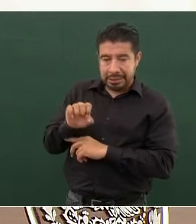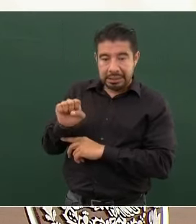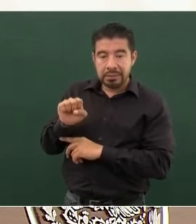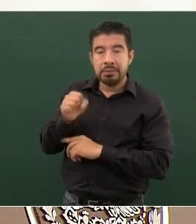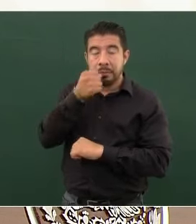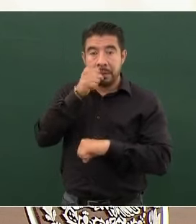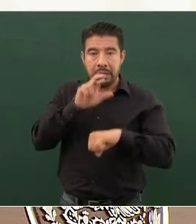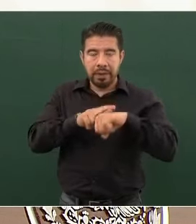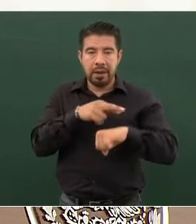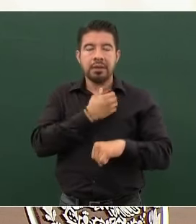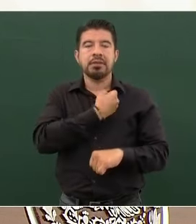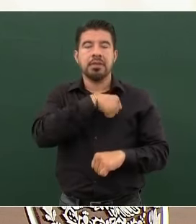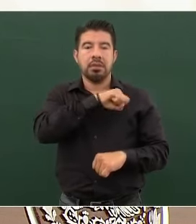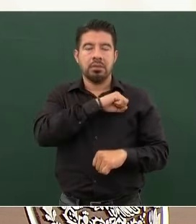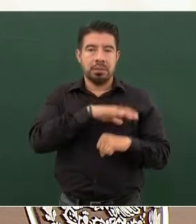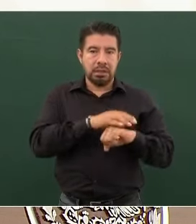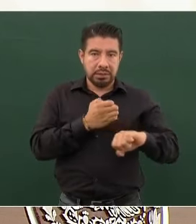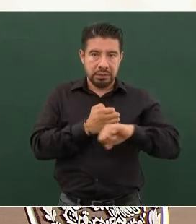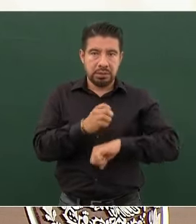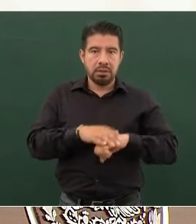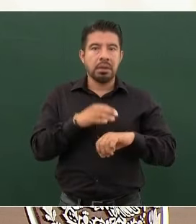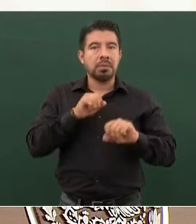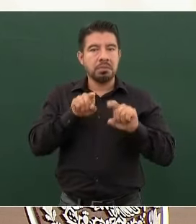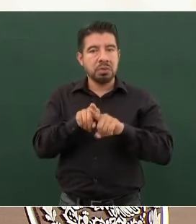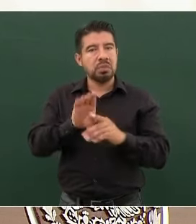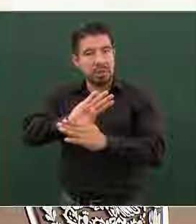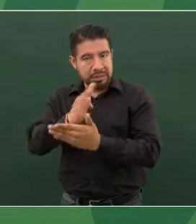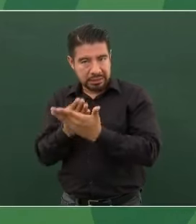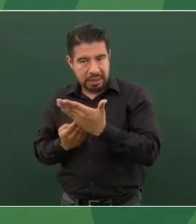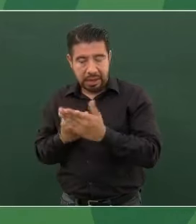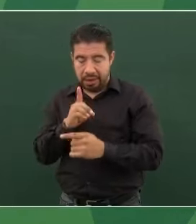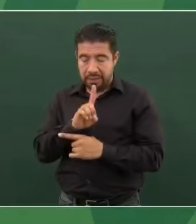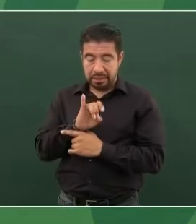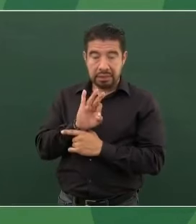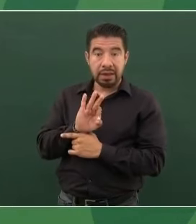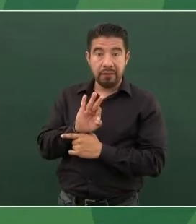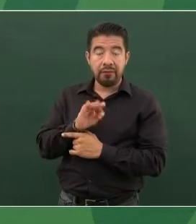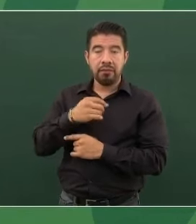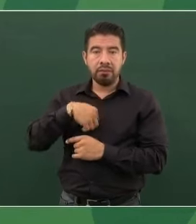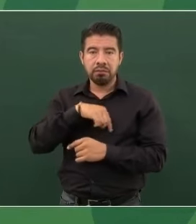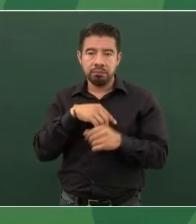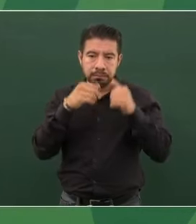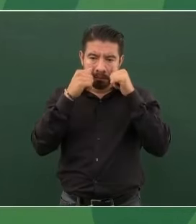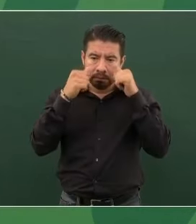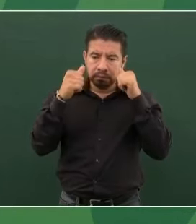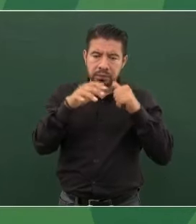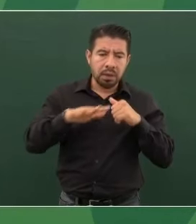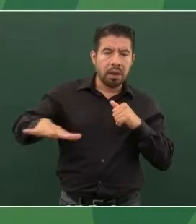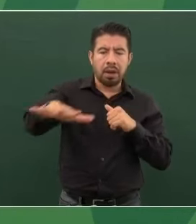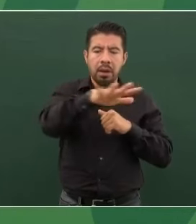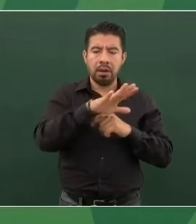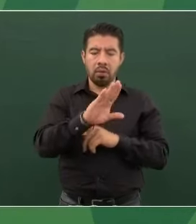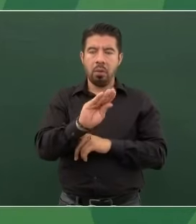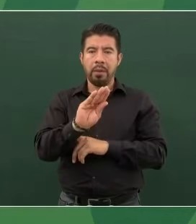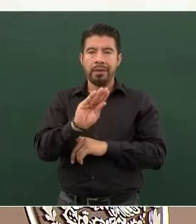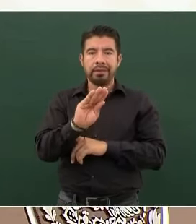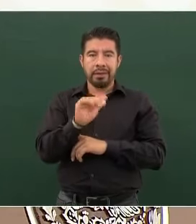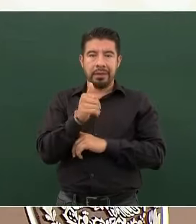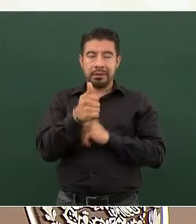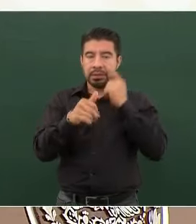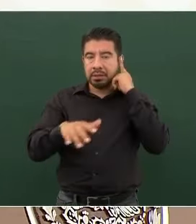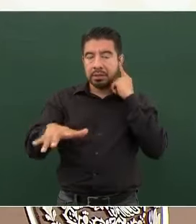Estado, Bienestar y el DIF. Se han atendido 96 comunidades, personas